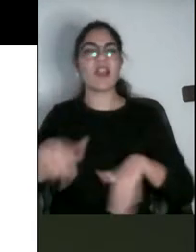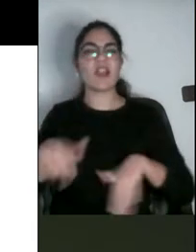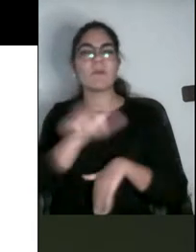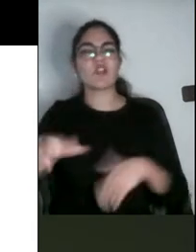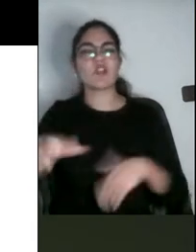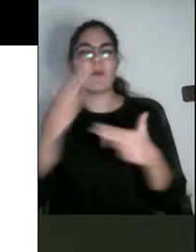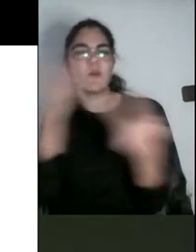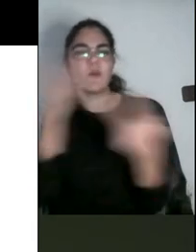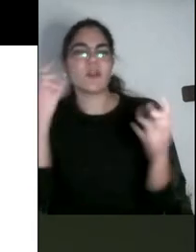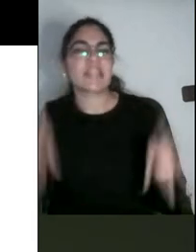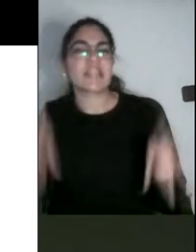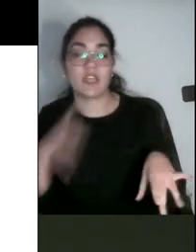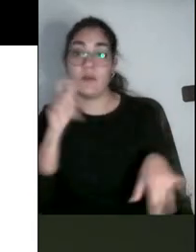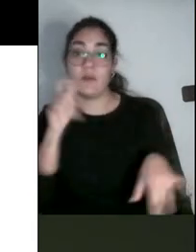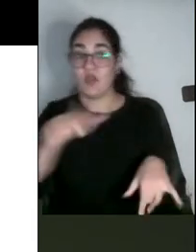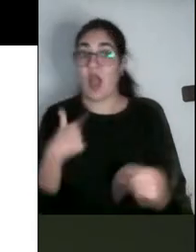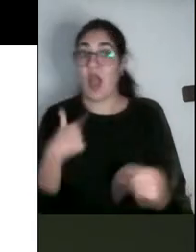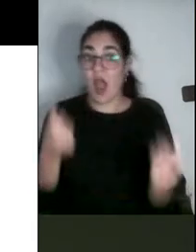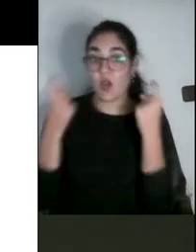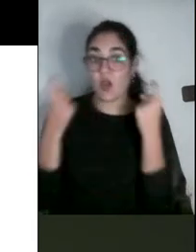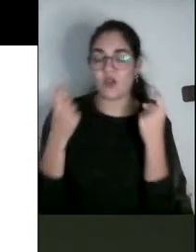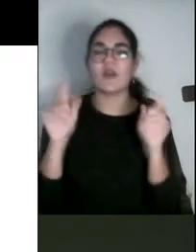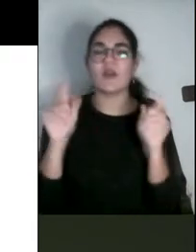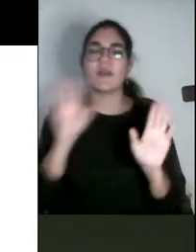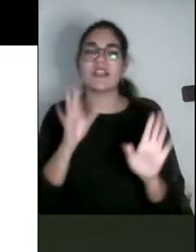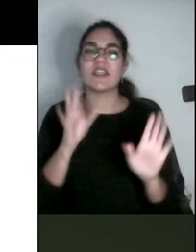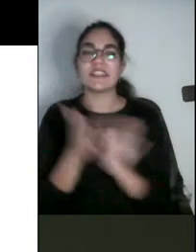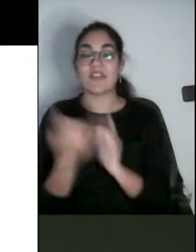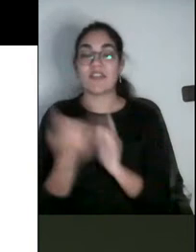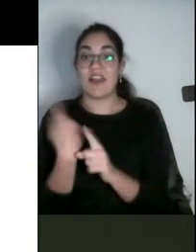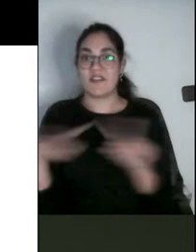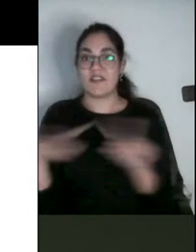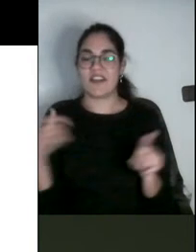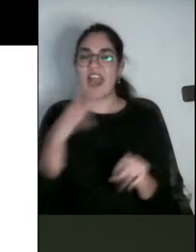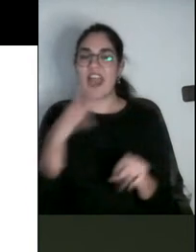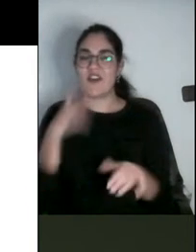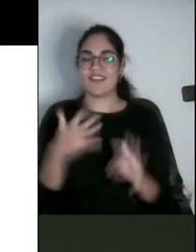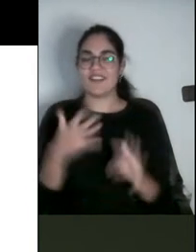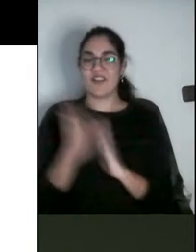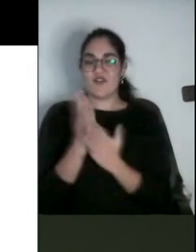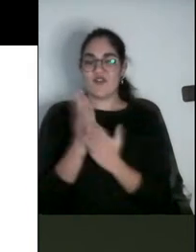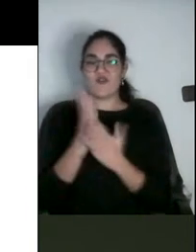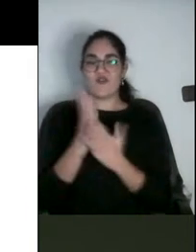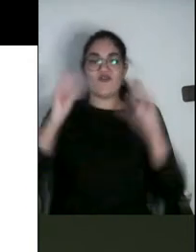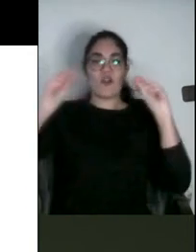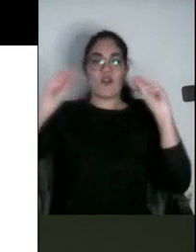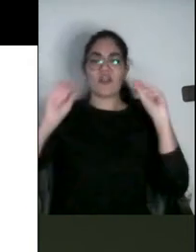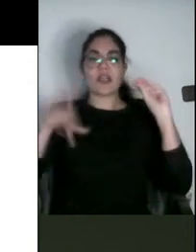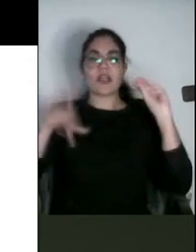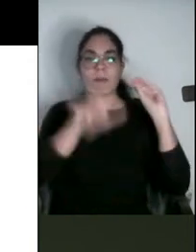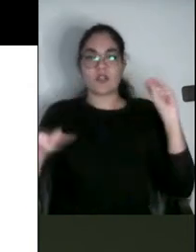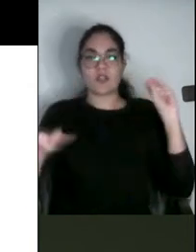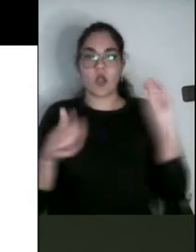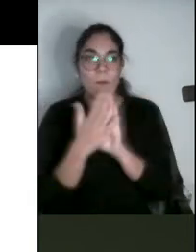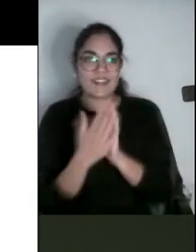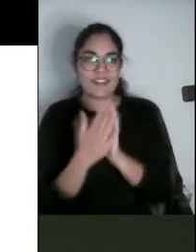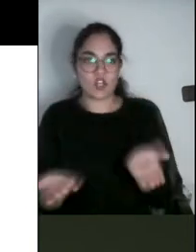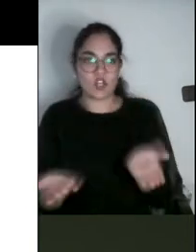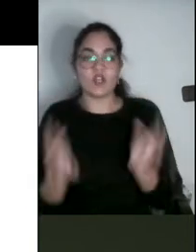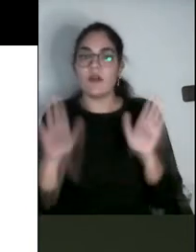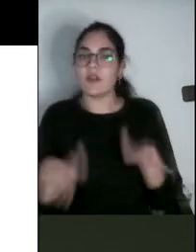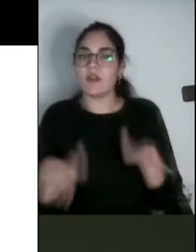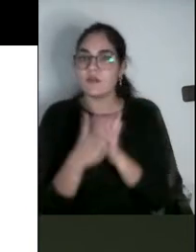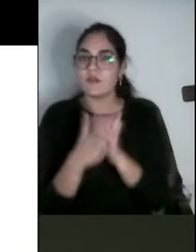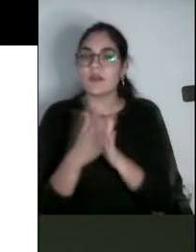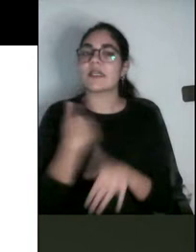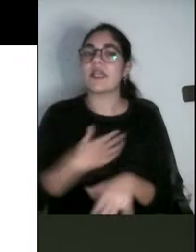posgrado, pero en este caso era estar con nuestras colegas y nuestros colegas intentando plantear cómo introducir la perspectiva